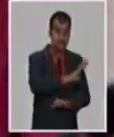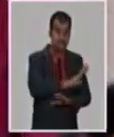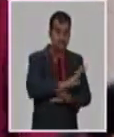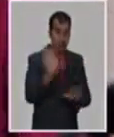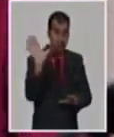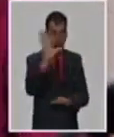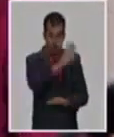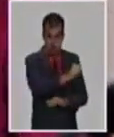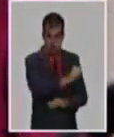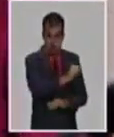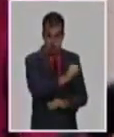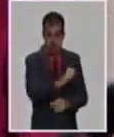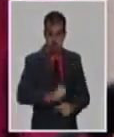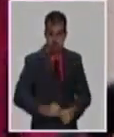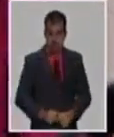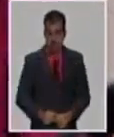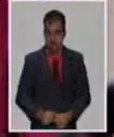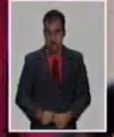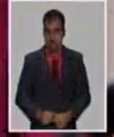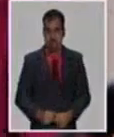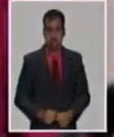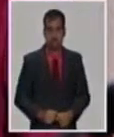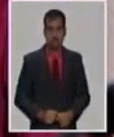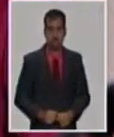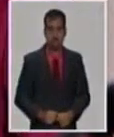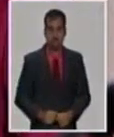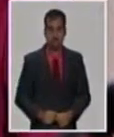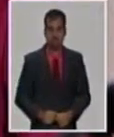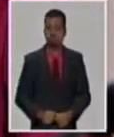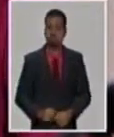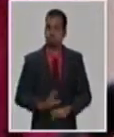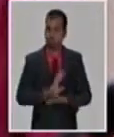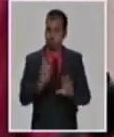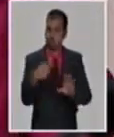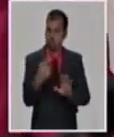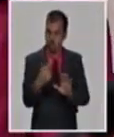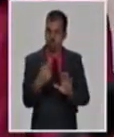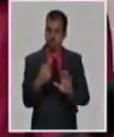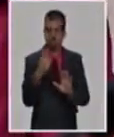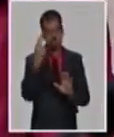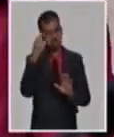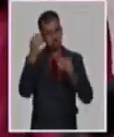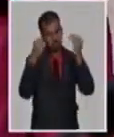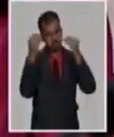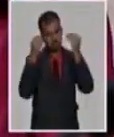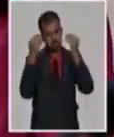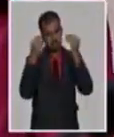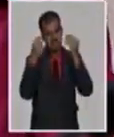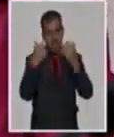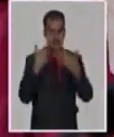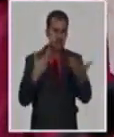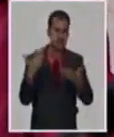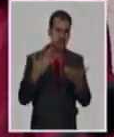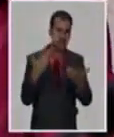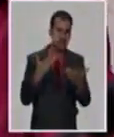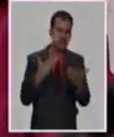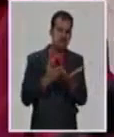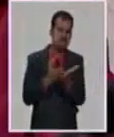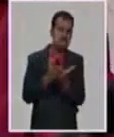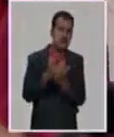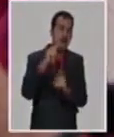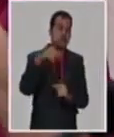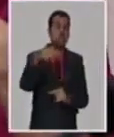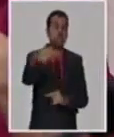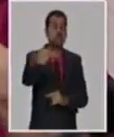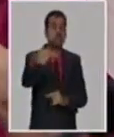registro condicionado o de otro, entonces estaríamos ya planteándonos ese avance y ese camino hacia la vacunación